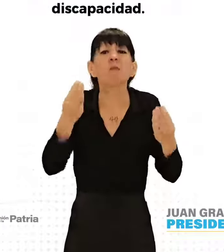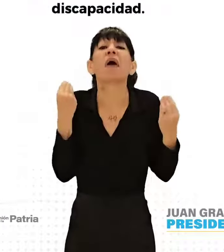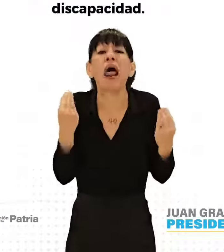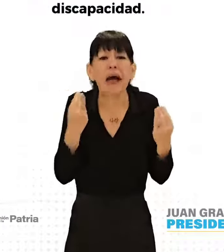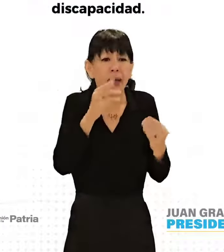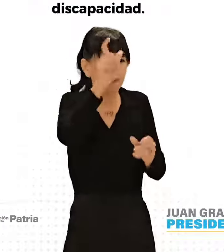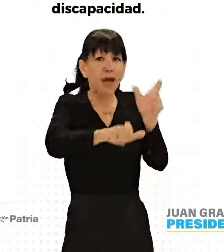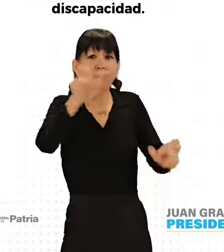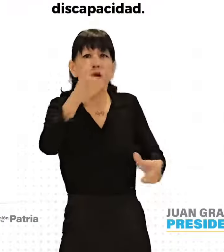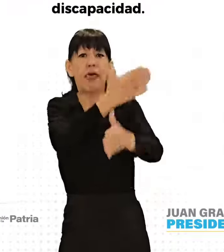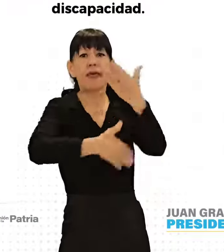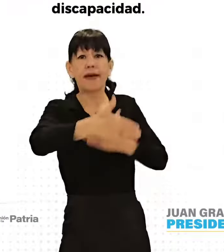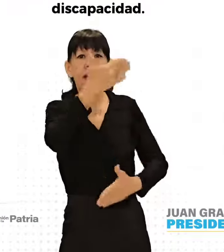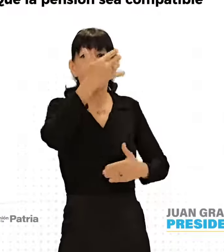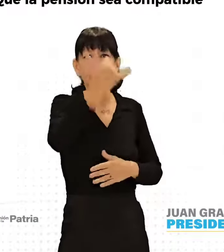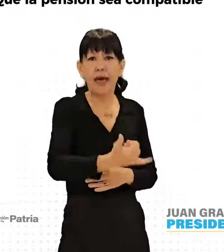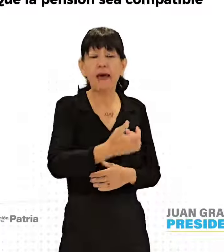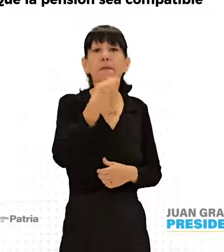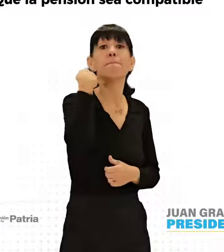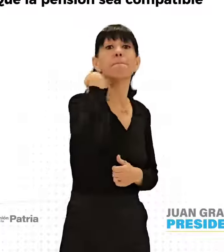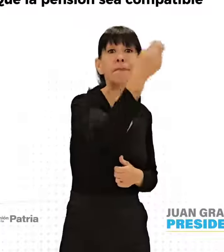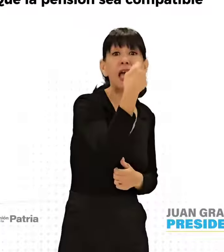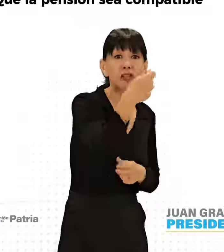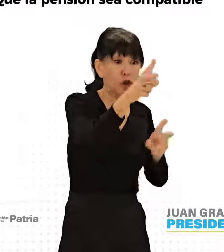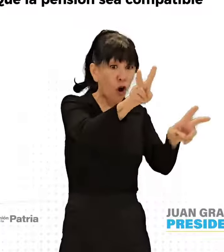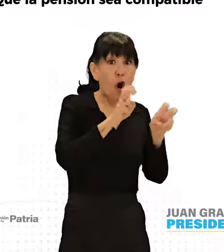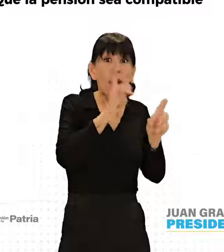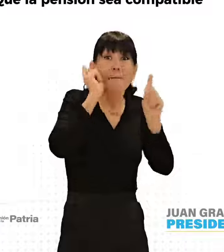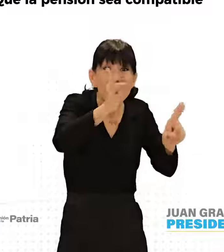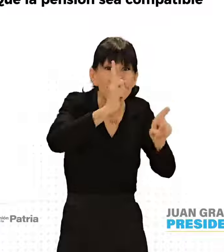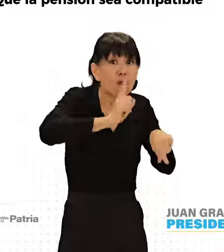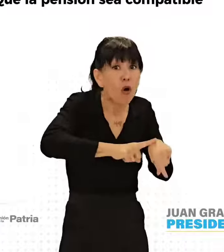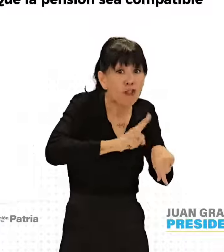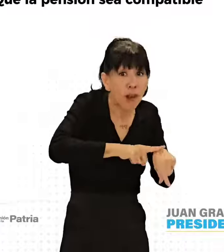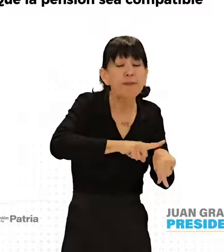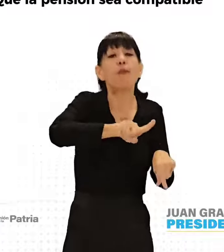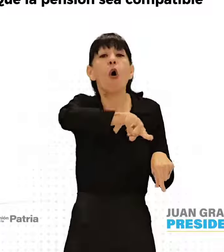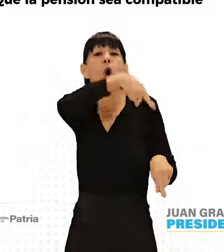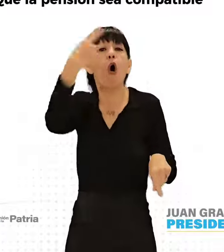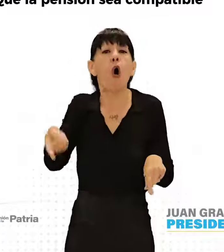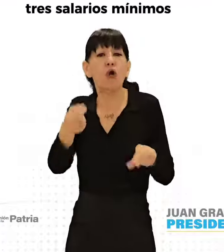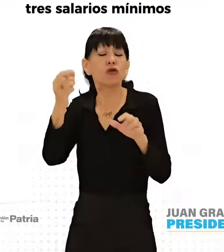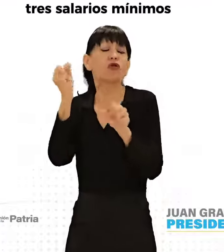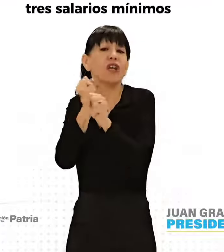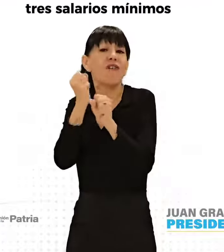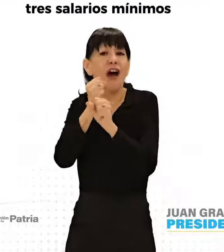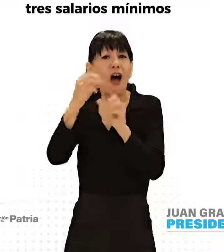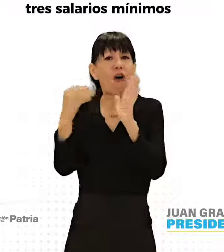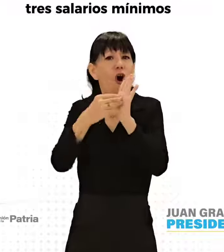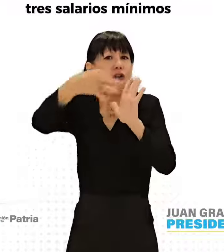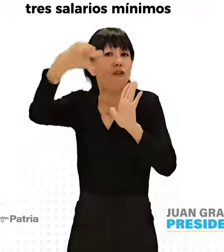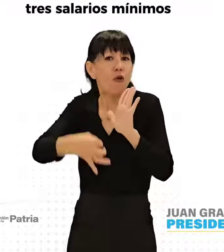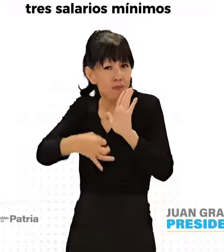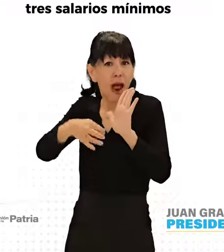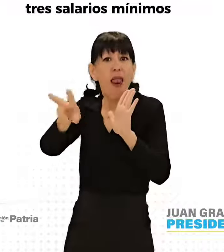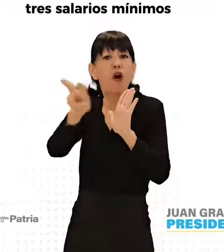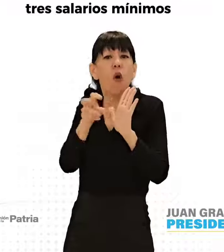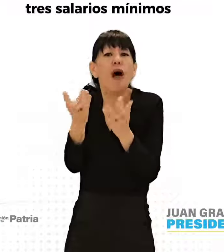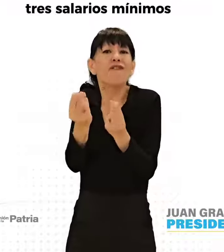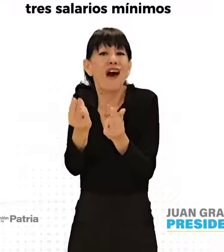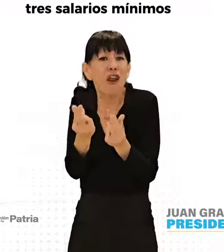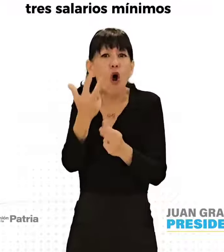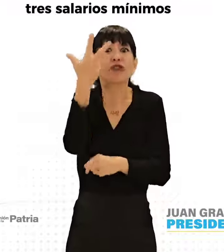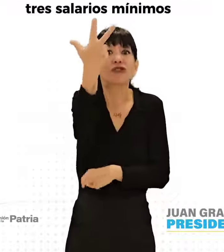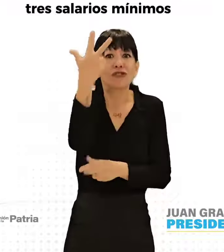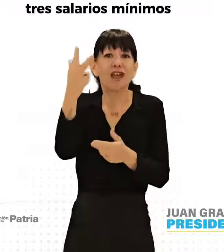propuesta para las personas con discapacidad. Que la pensión sea compatible con un trabajo formal de hasta